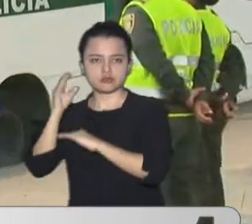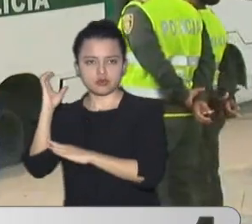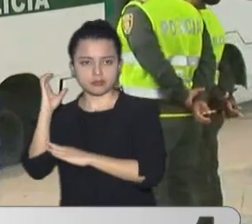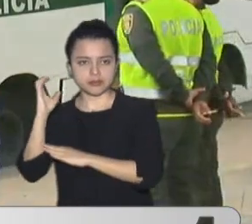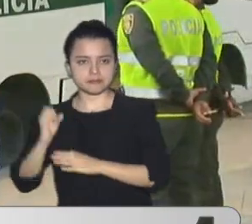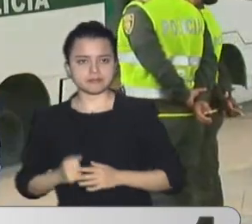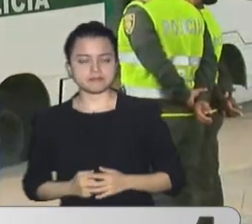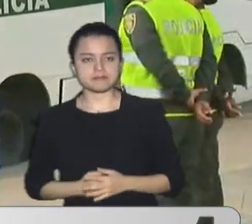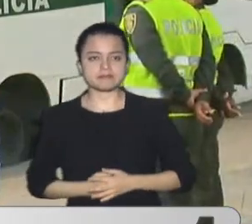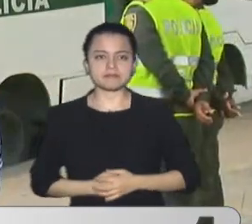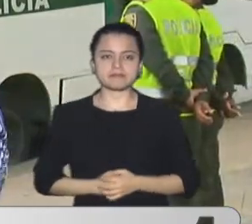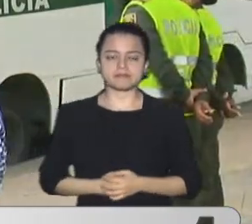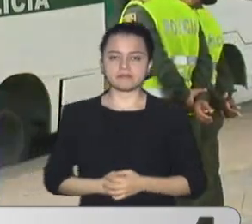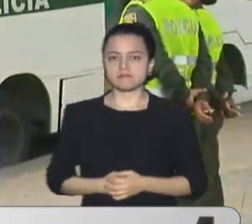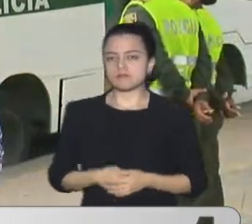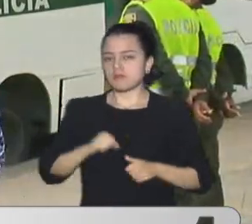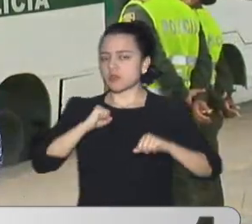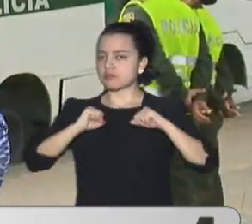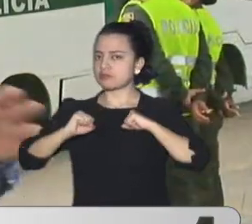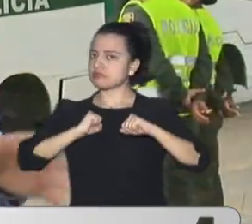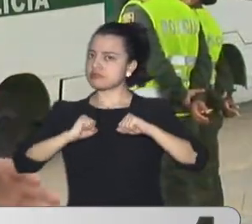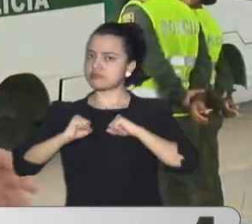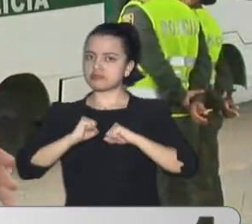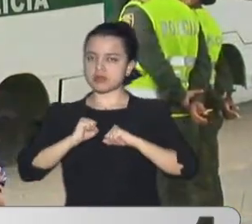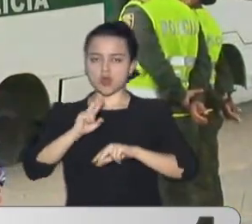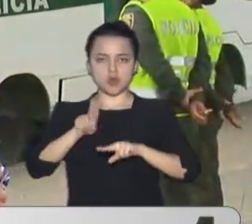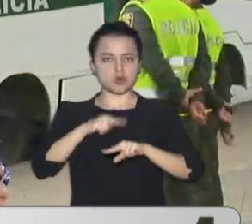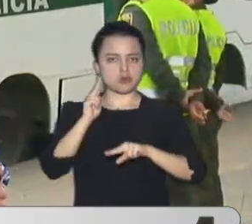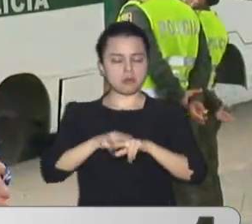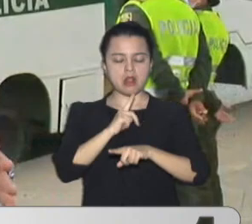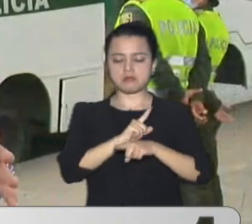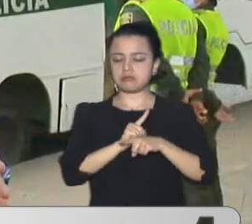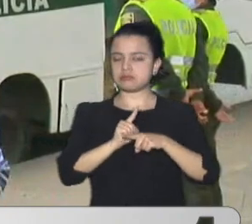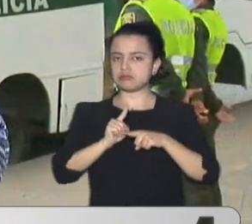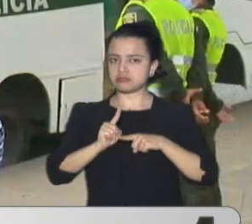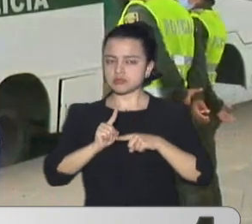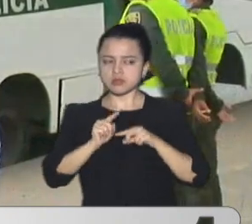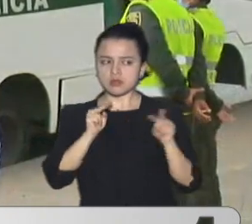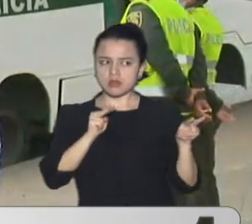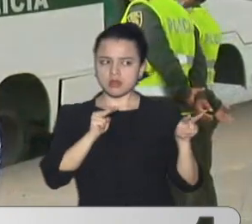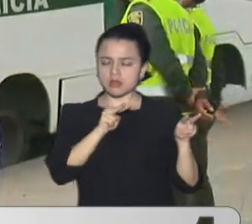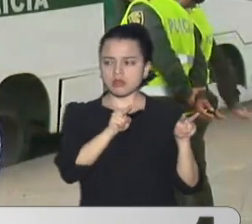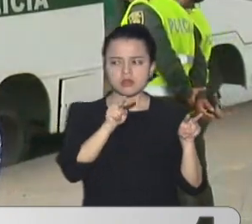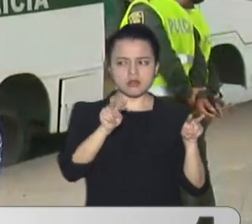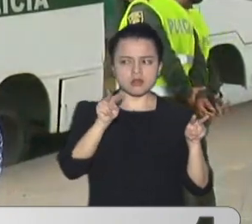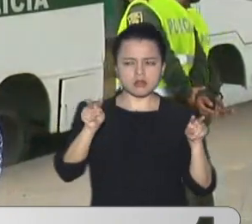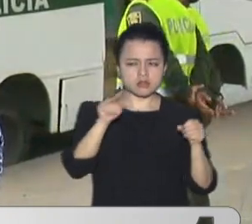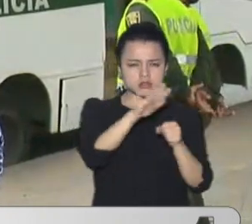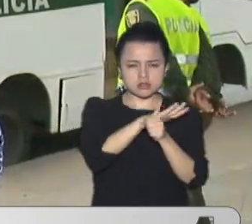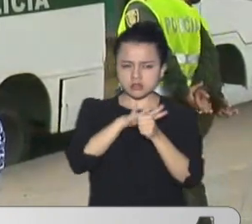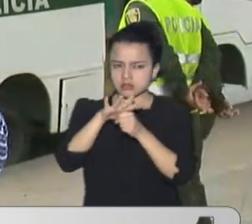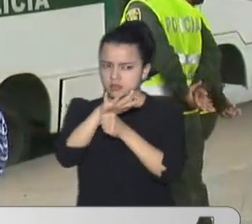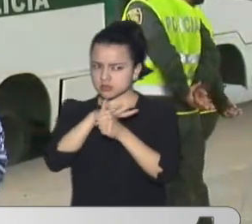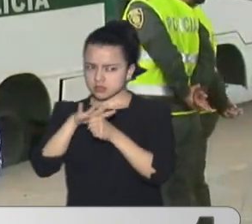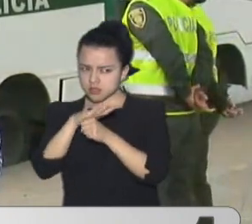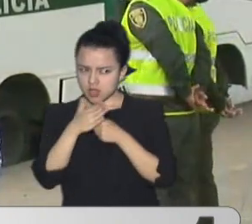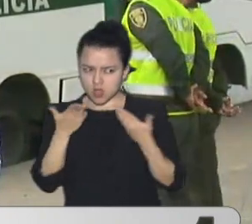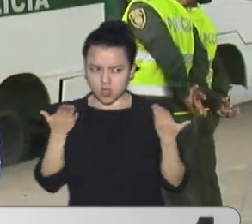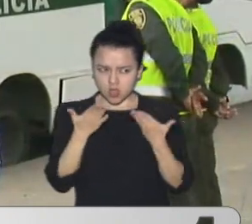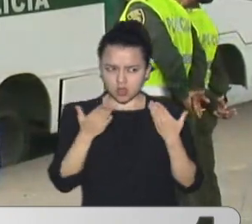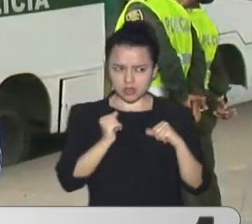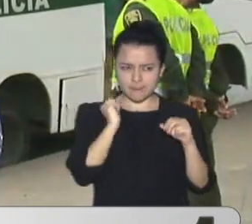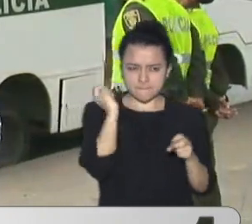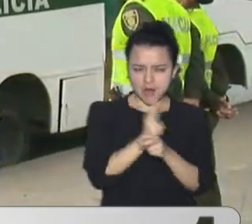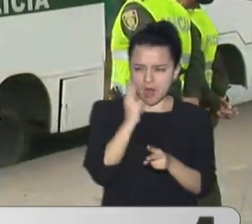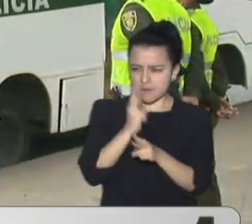Estos operativos Continuarán Durante el resto De la semana Identificando Aquellos sectores Donde se están presentando Casos de